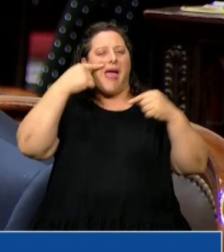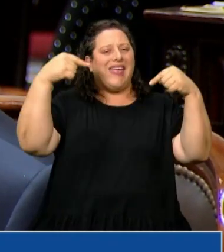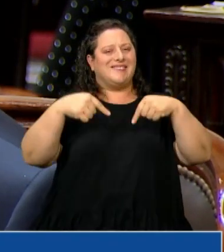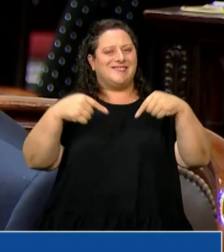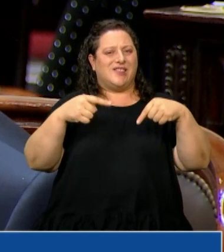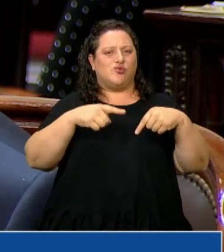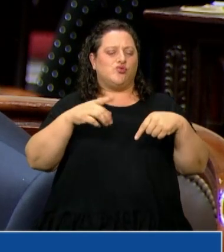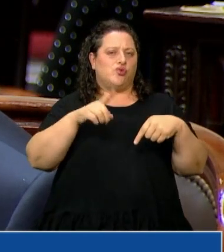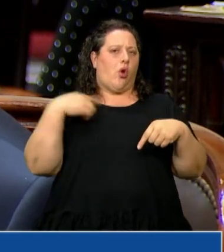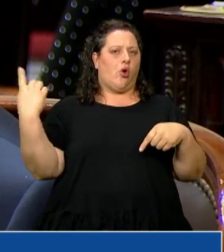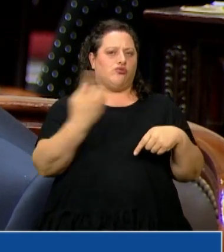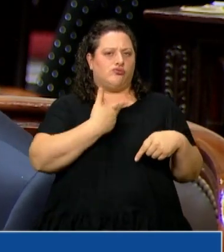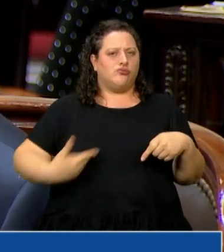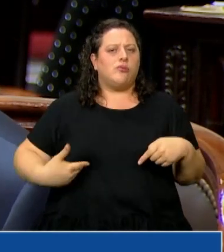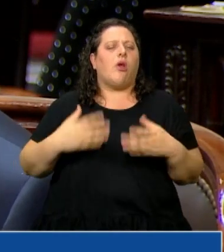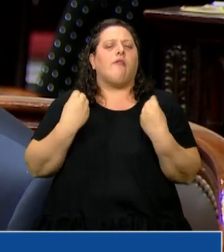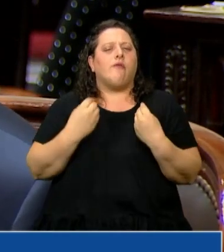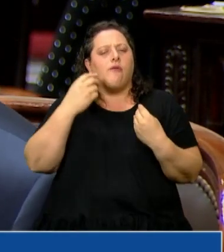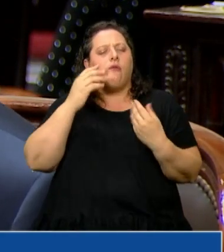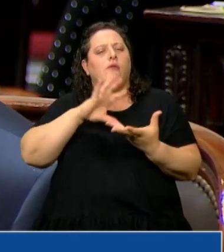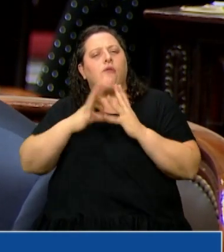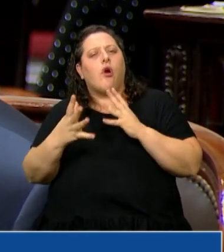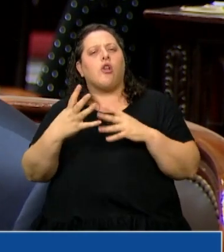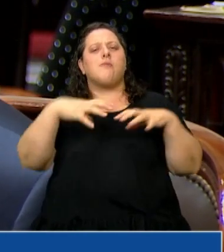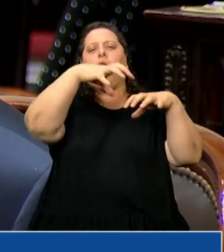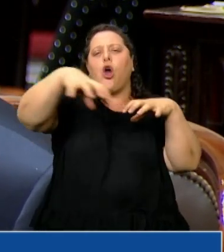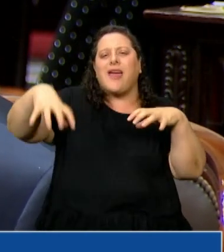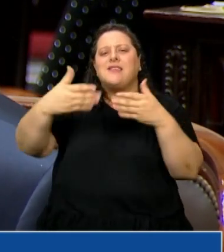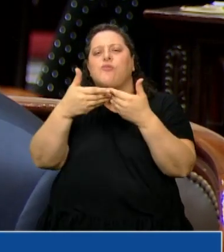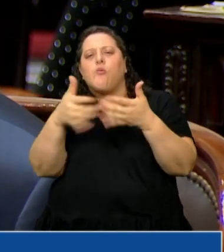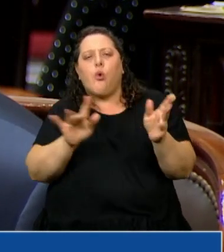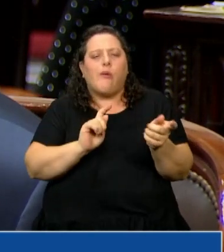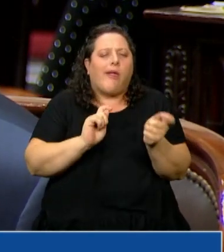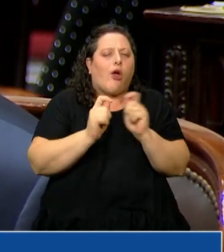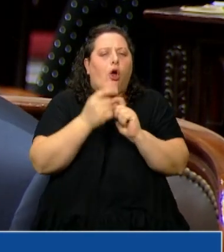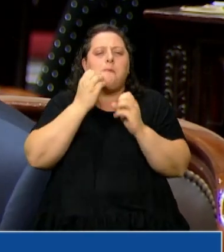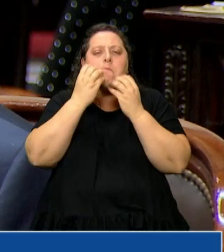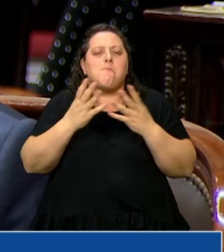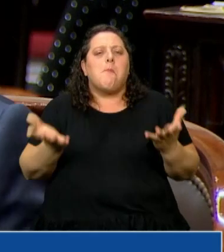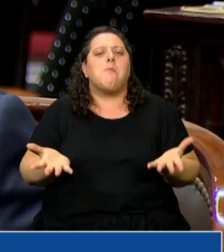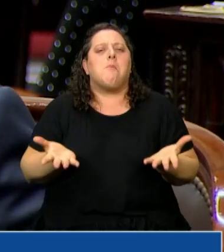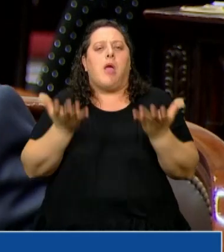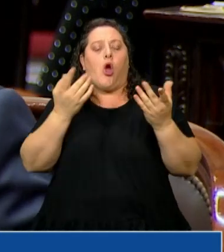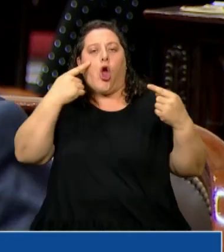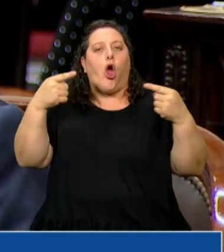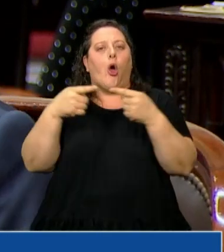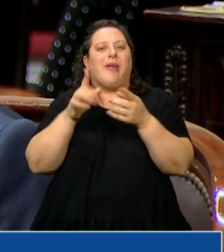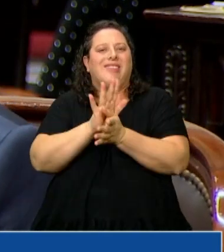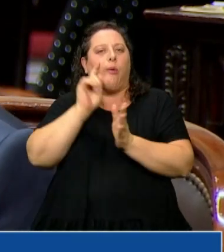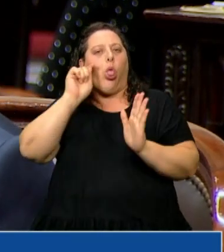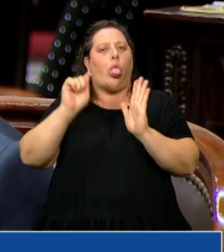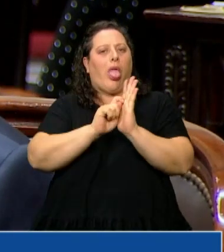de cómo mejoramos nuestros organismos públicos para combatir estos delitos que son tan